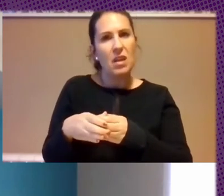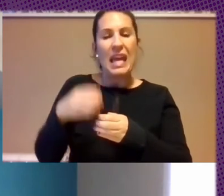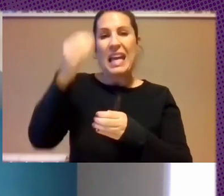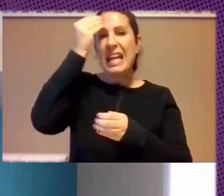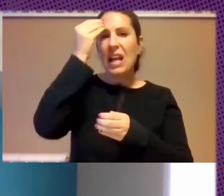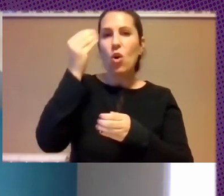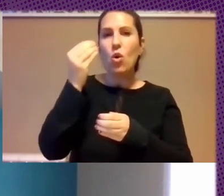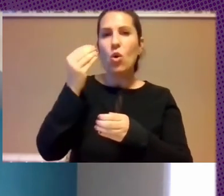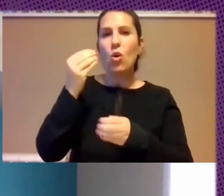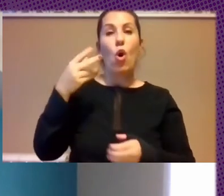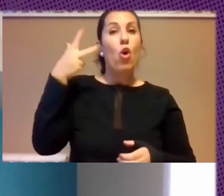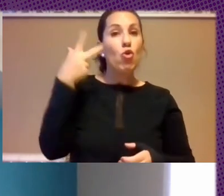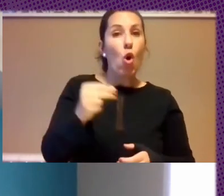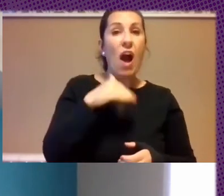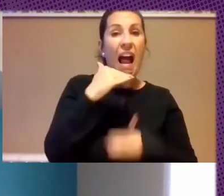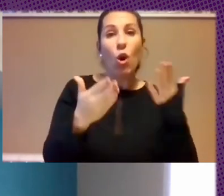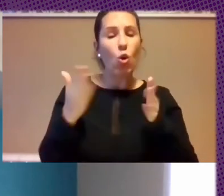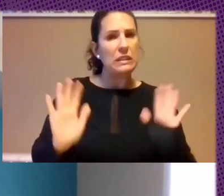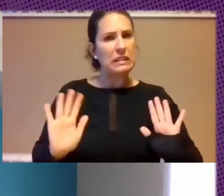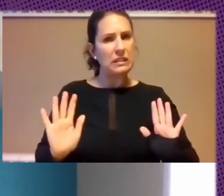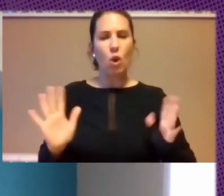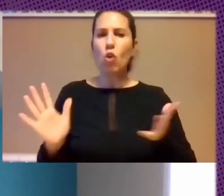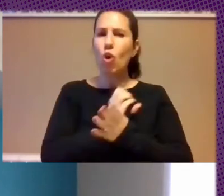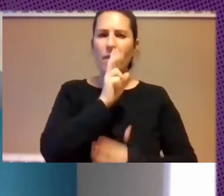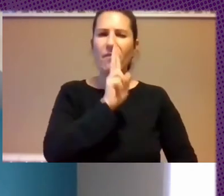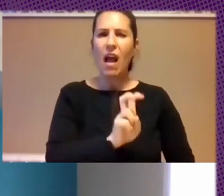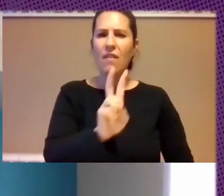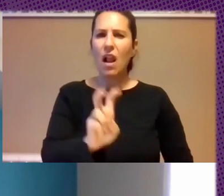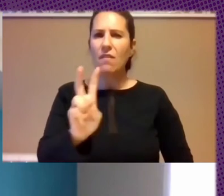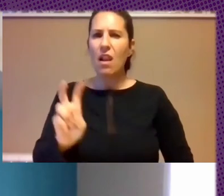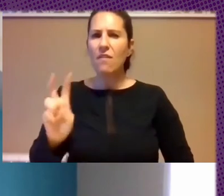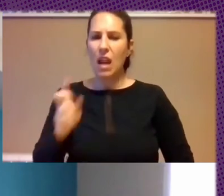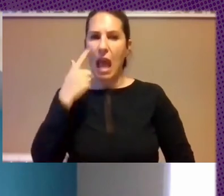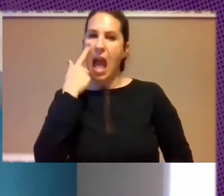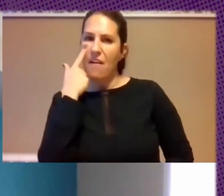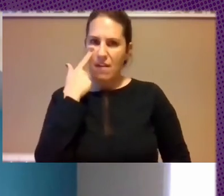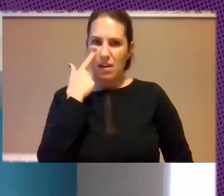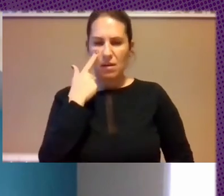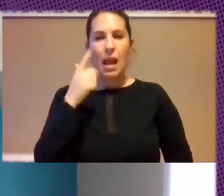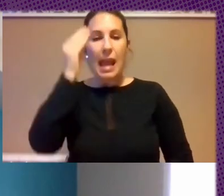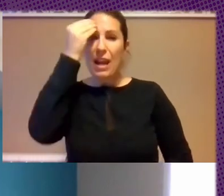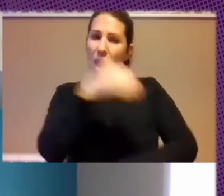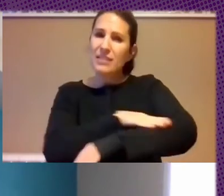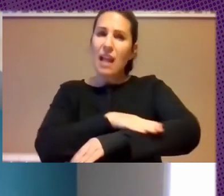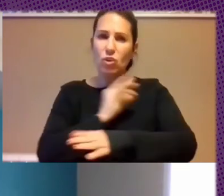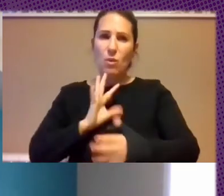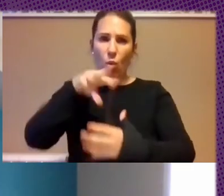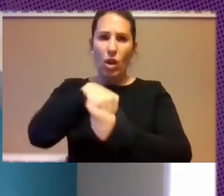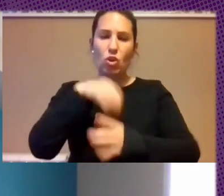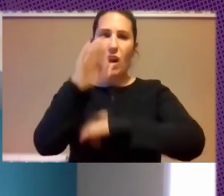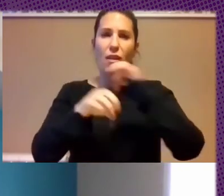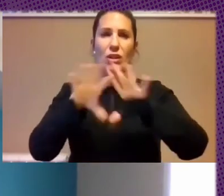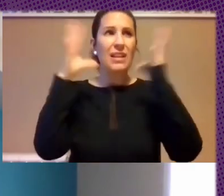Propuesta Creo Que Los Estados Deben De Estar Involucrados Las Organizaciones Internacionales Deben De